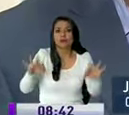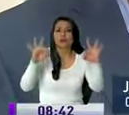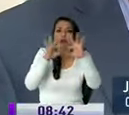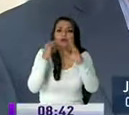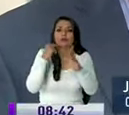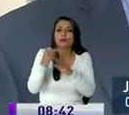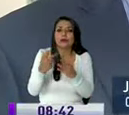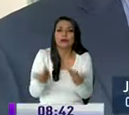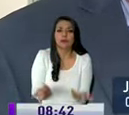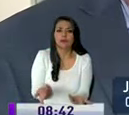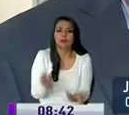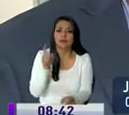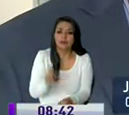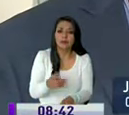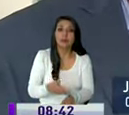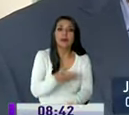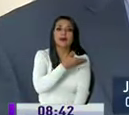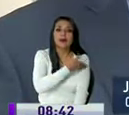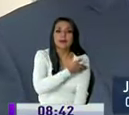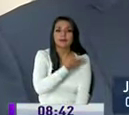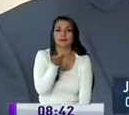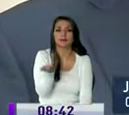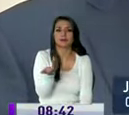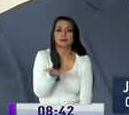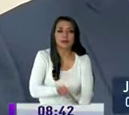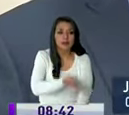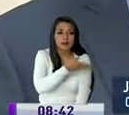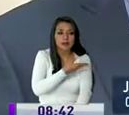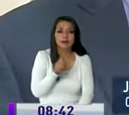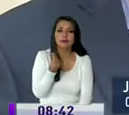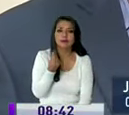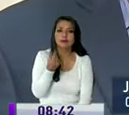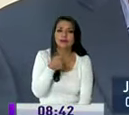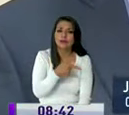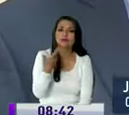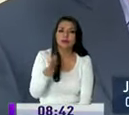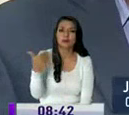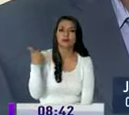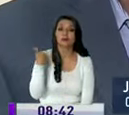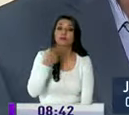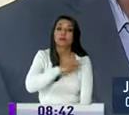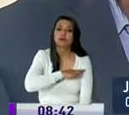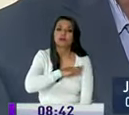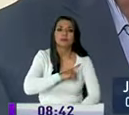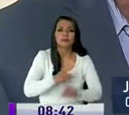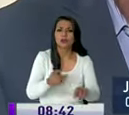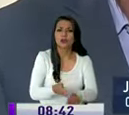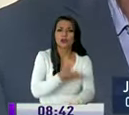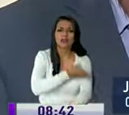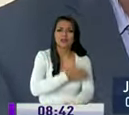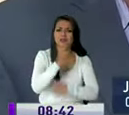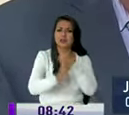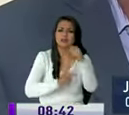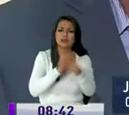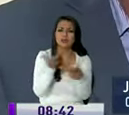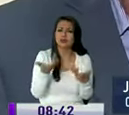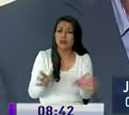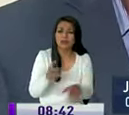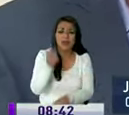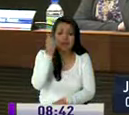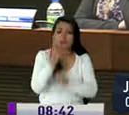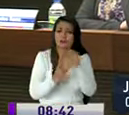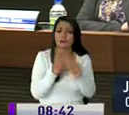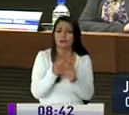cosas que debieron hacerse con los recursos que ya tenía el municipio y que no se hicieron durante tres años casi cuatro